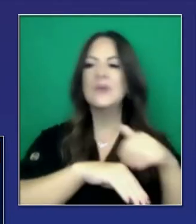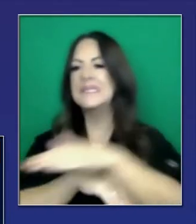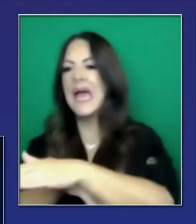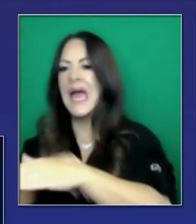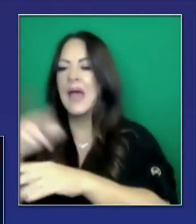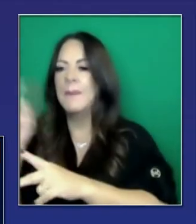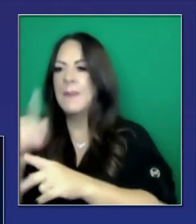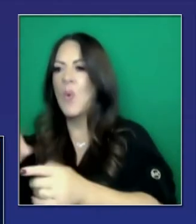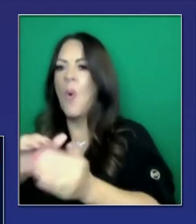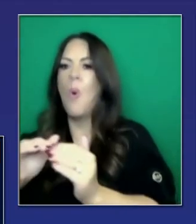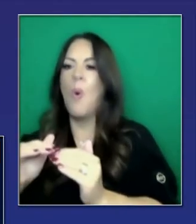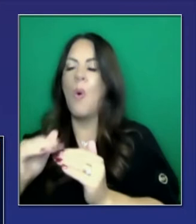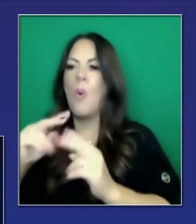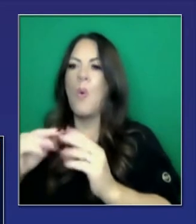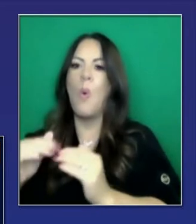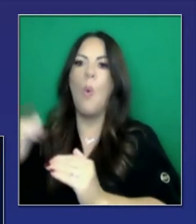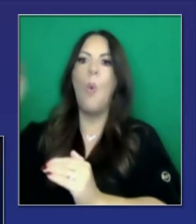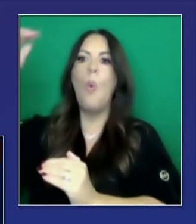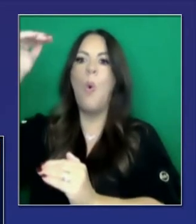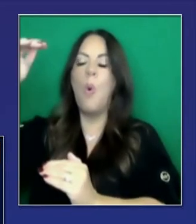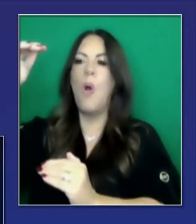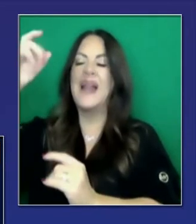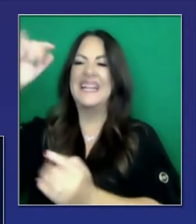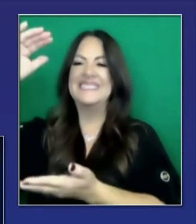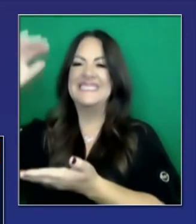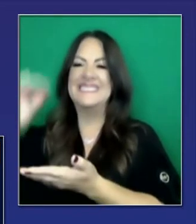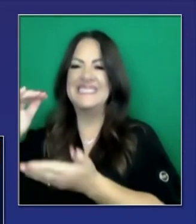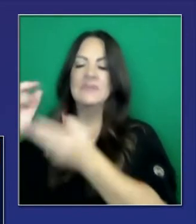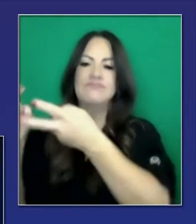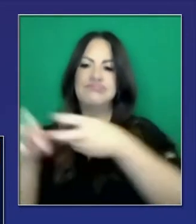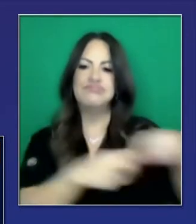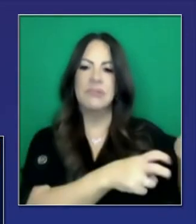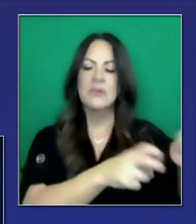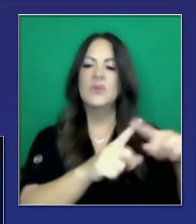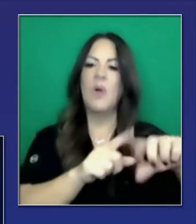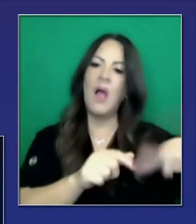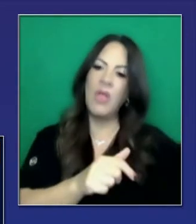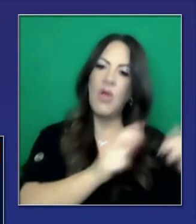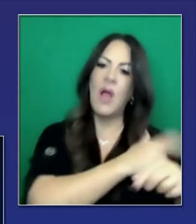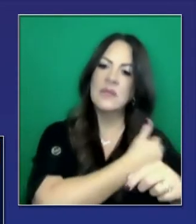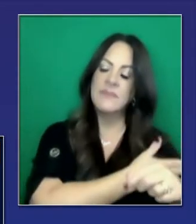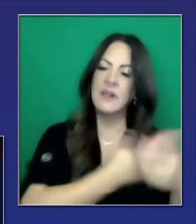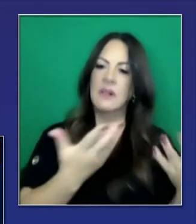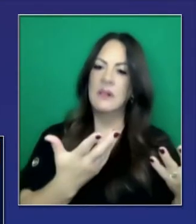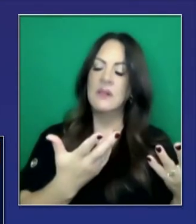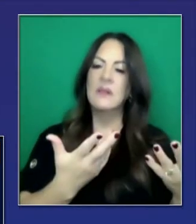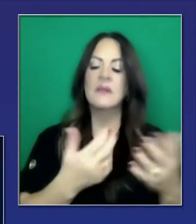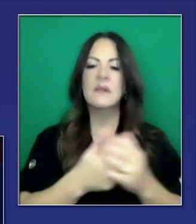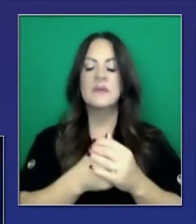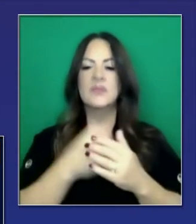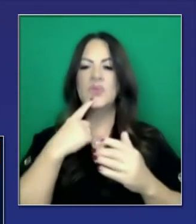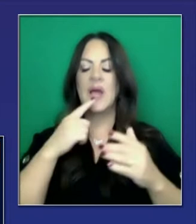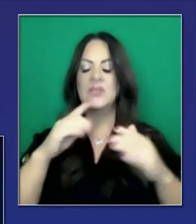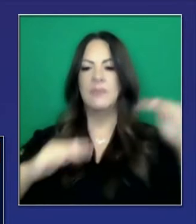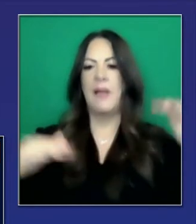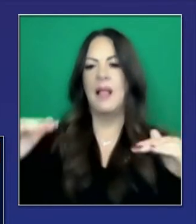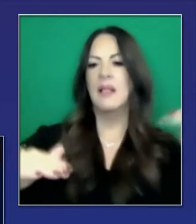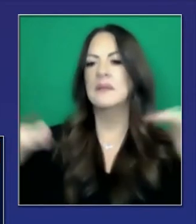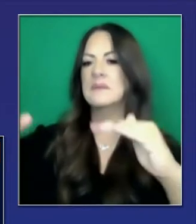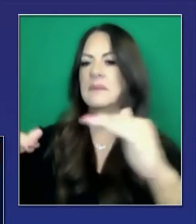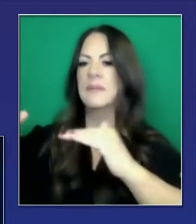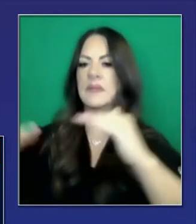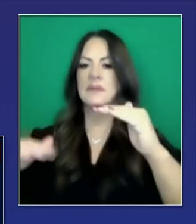socioeconómicos y otros factores. De modo que hay que nivelar las cargas, no solamente dentro del condado,